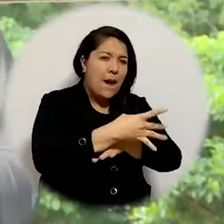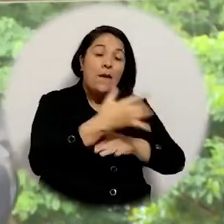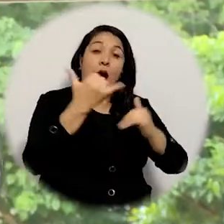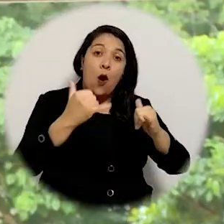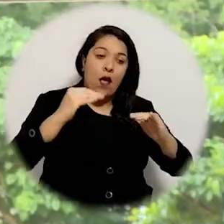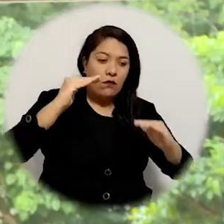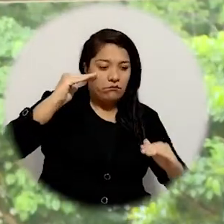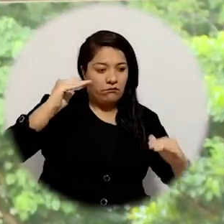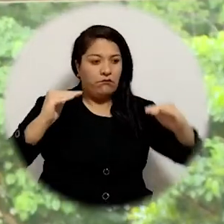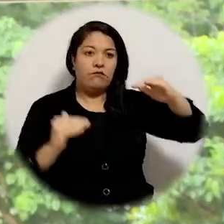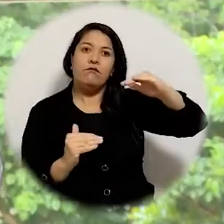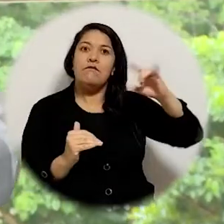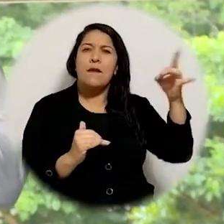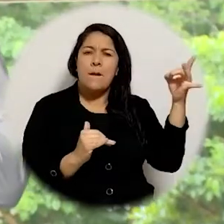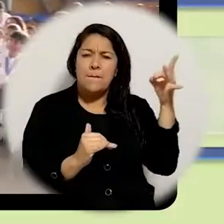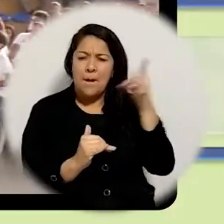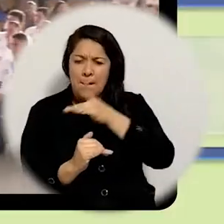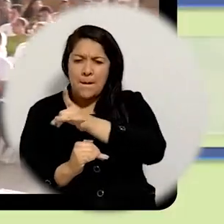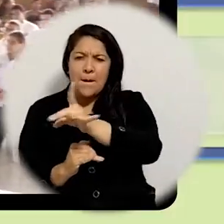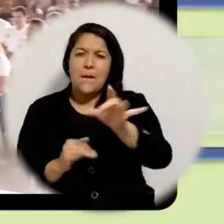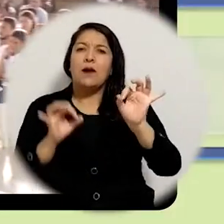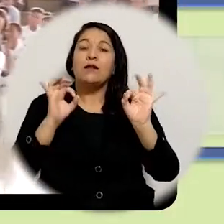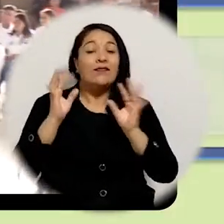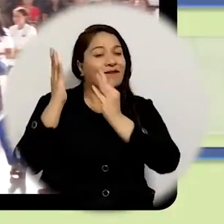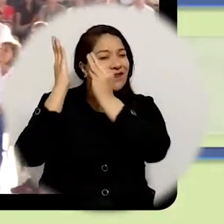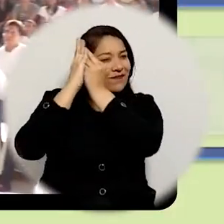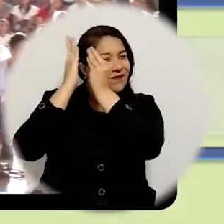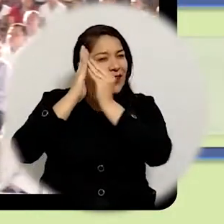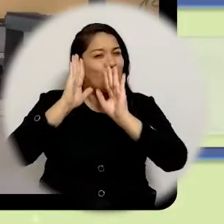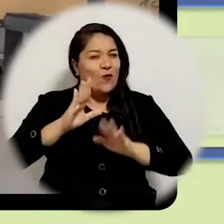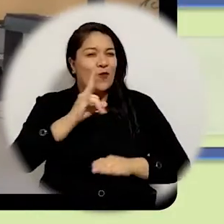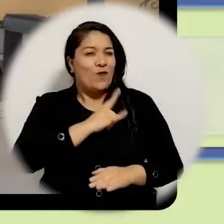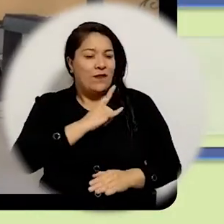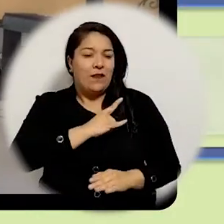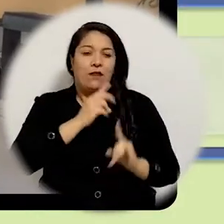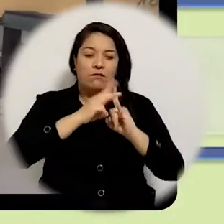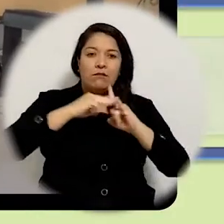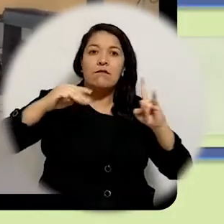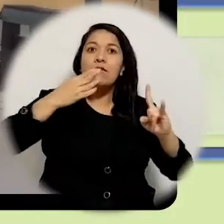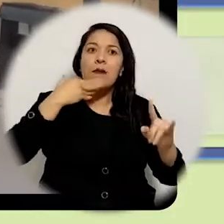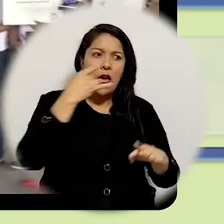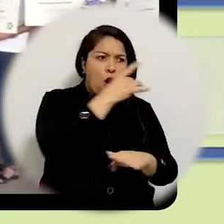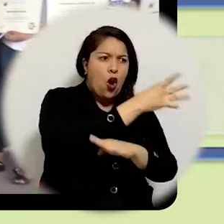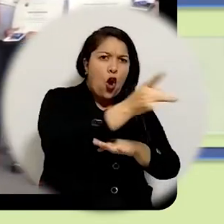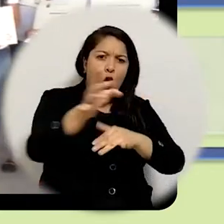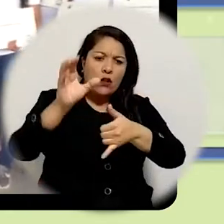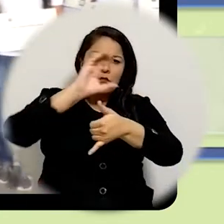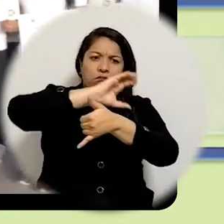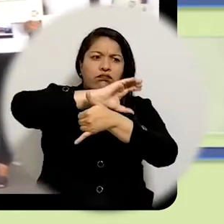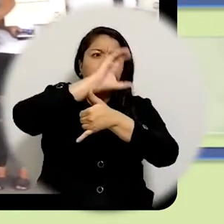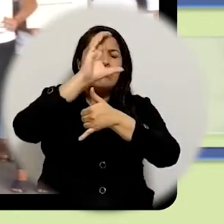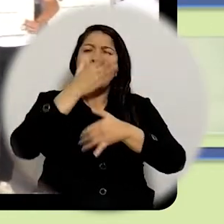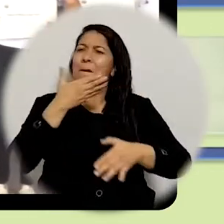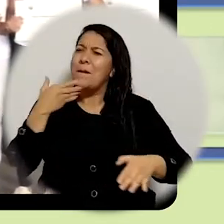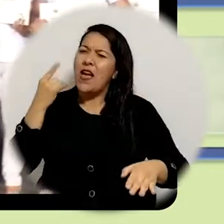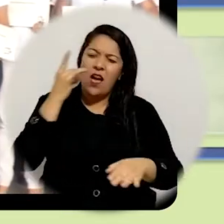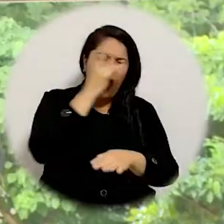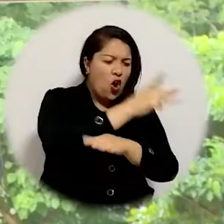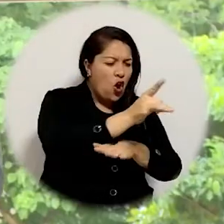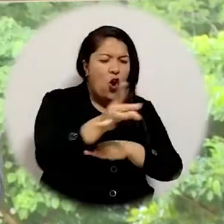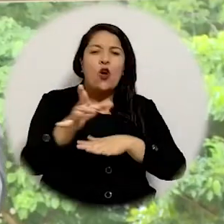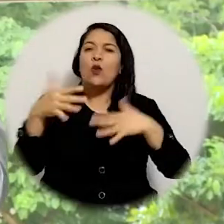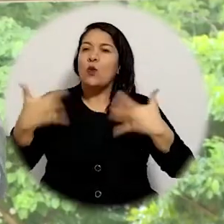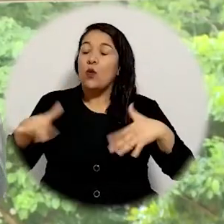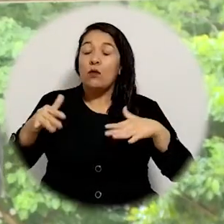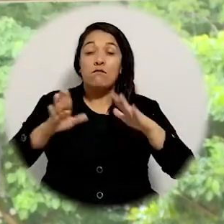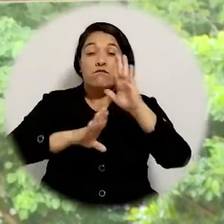hoy estamos por encima de la radio somos de lejos en saber por la mejor universidad del departamento una de las mejores de la costa y estamos ya hoy en todos los